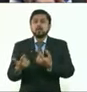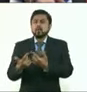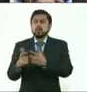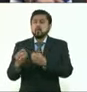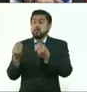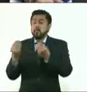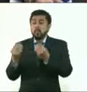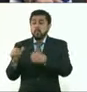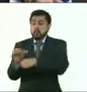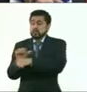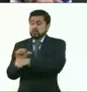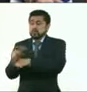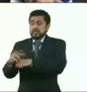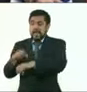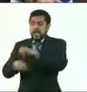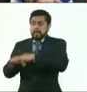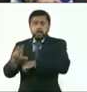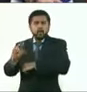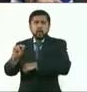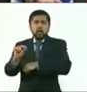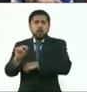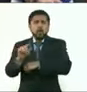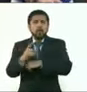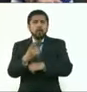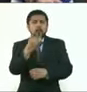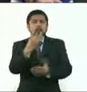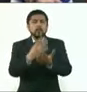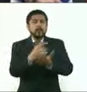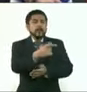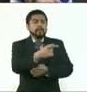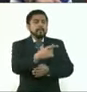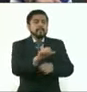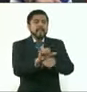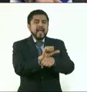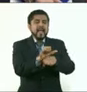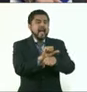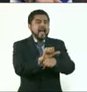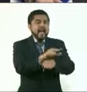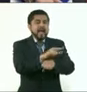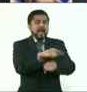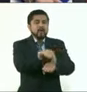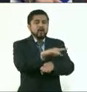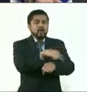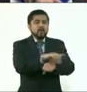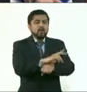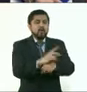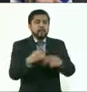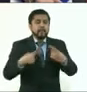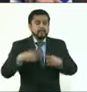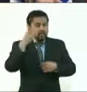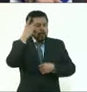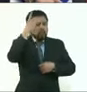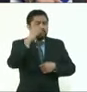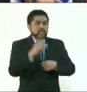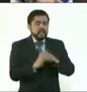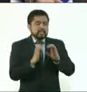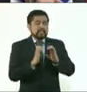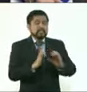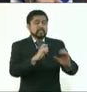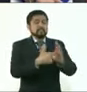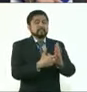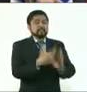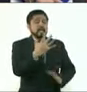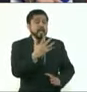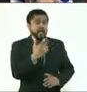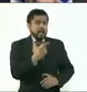menos. Estamos hablando de autos de lujo, de ultralujo, digamos, que circulan en la Ciudad de México, viven